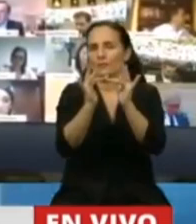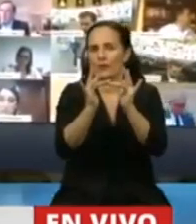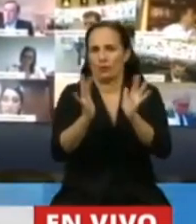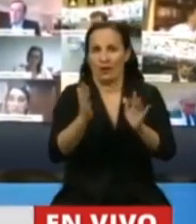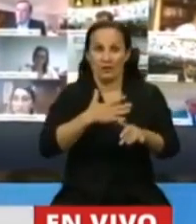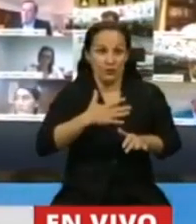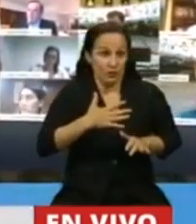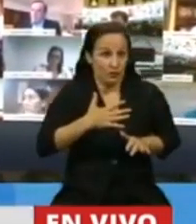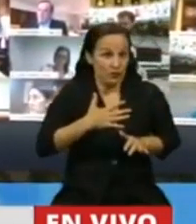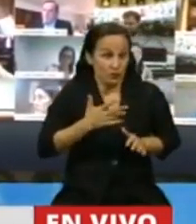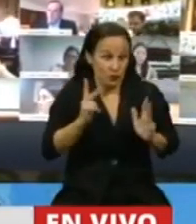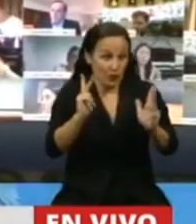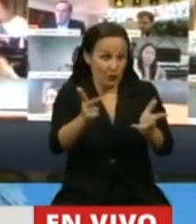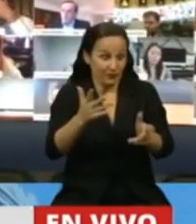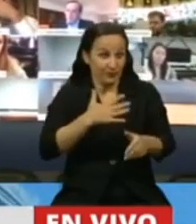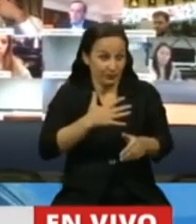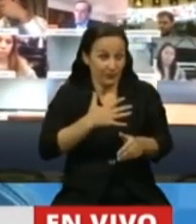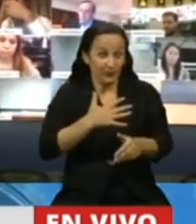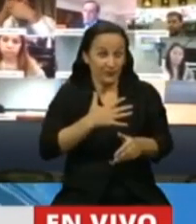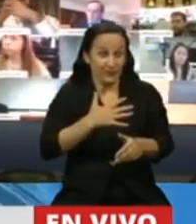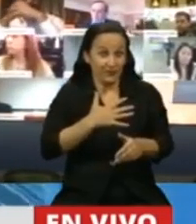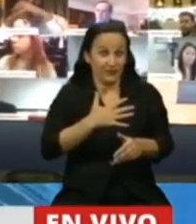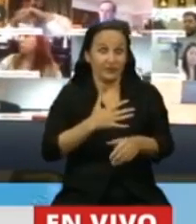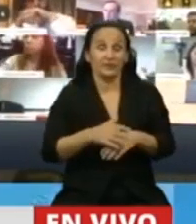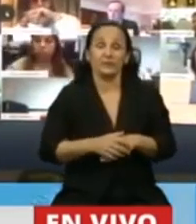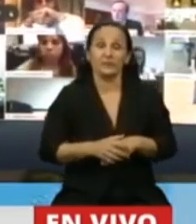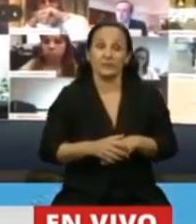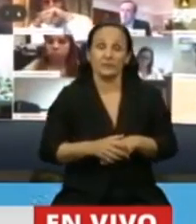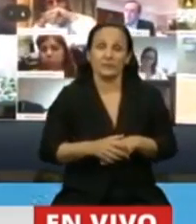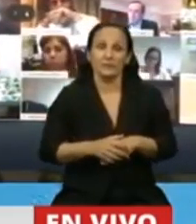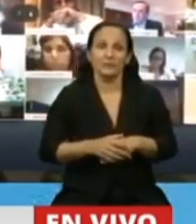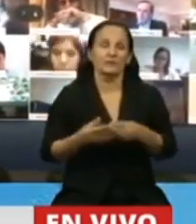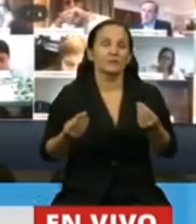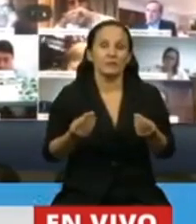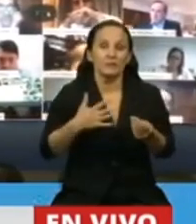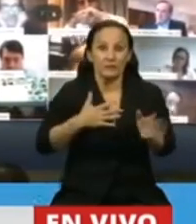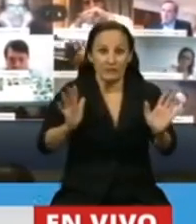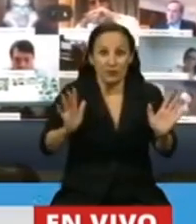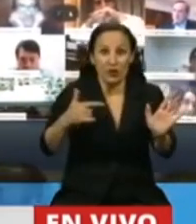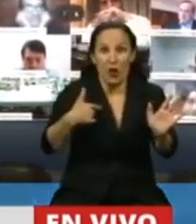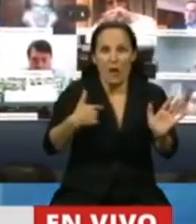al que le han hecho saber es población de riesgo.